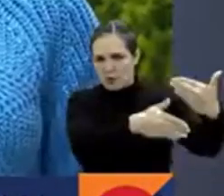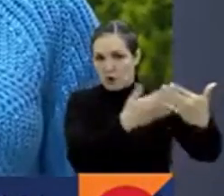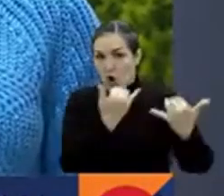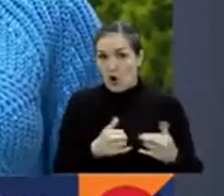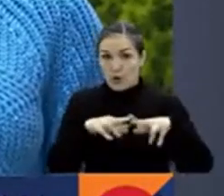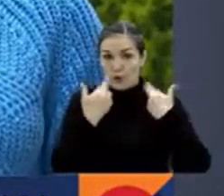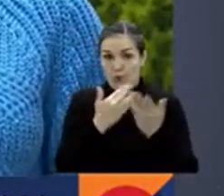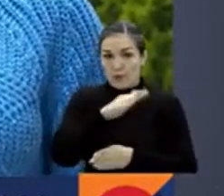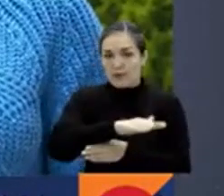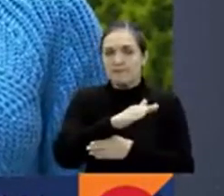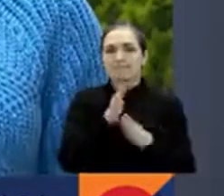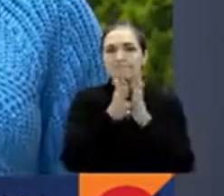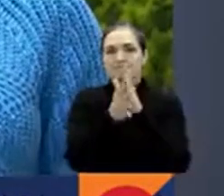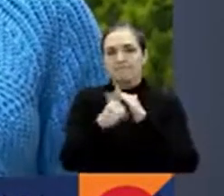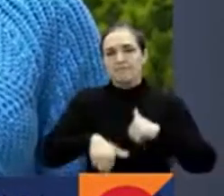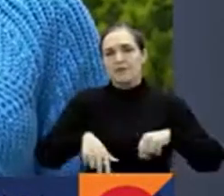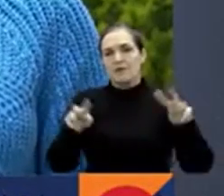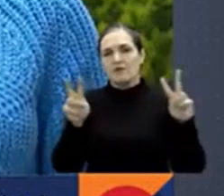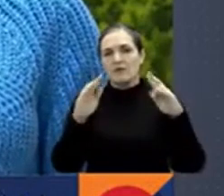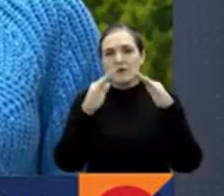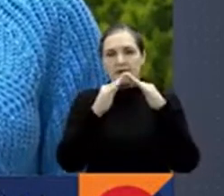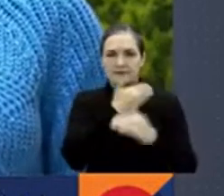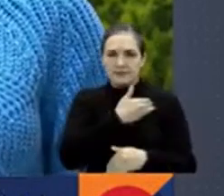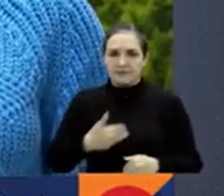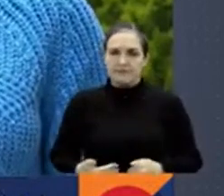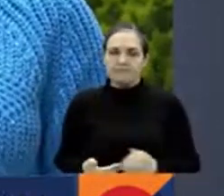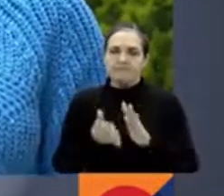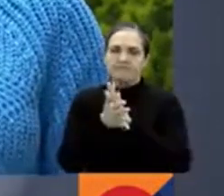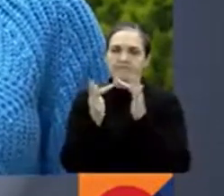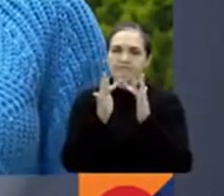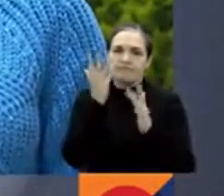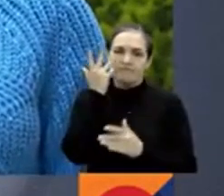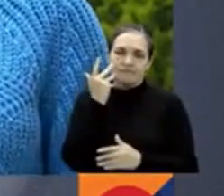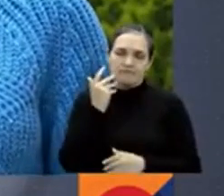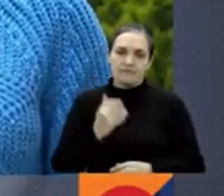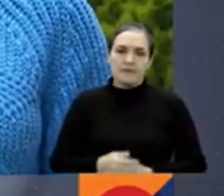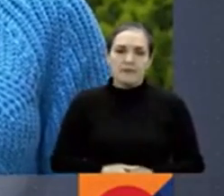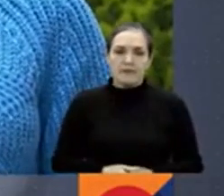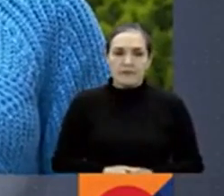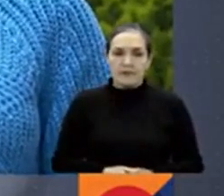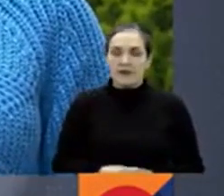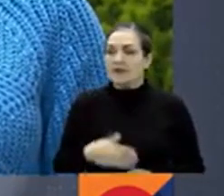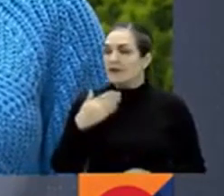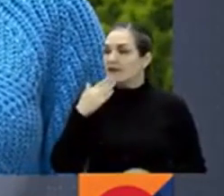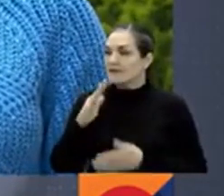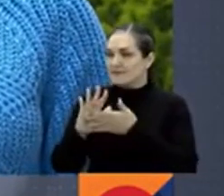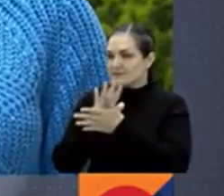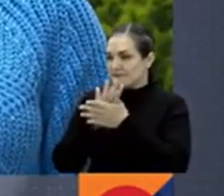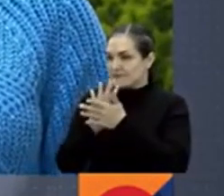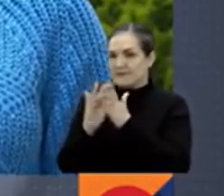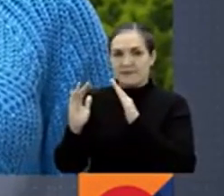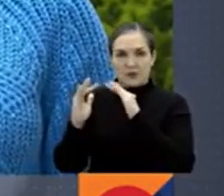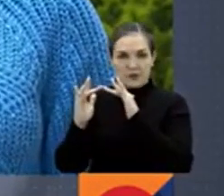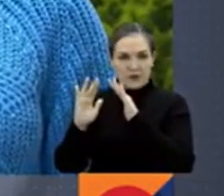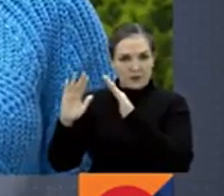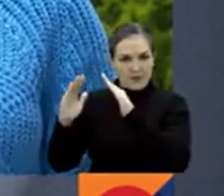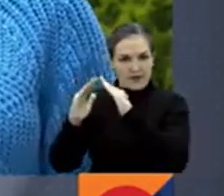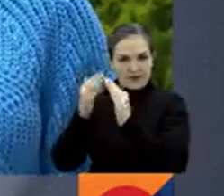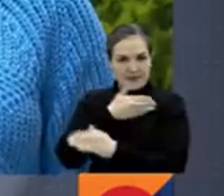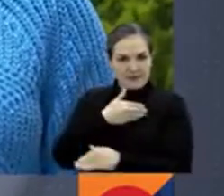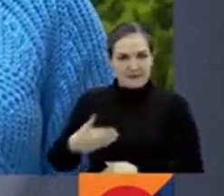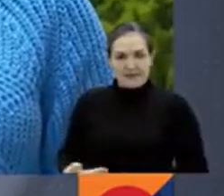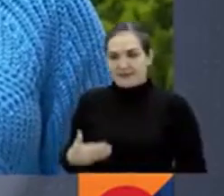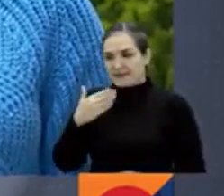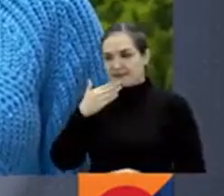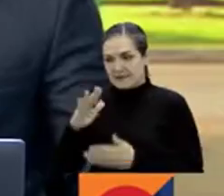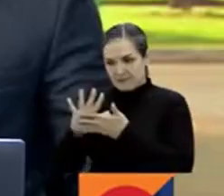información desde la Casa de Nariño. Regreso con ustedes, Luisa Barberi, RTVC Noticias Conectados, 24-7. Gracias Luisa, desde la Casa de Nariño con toda la información y